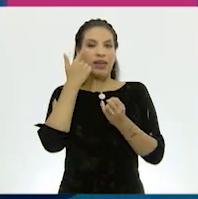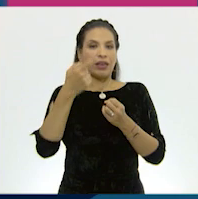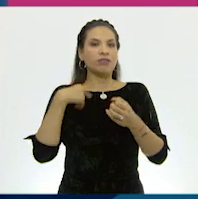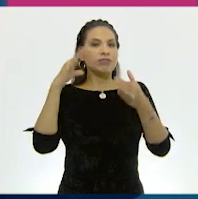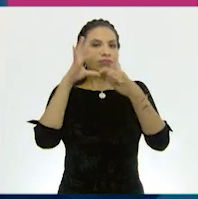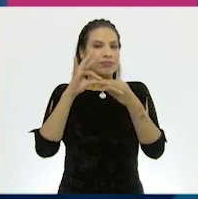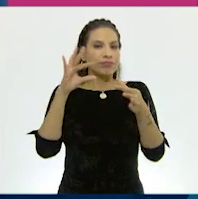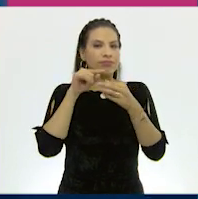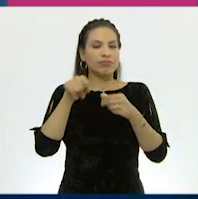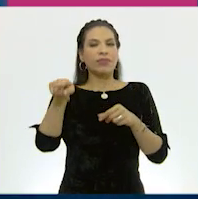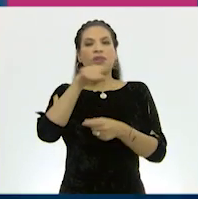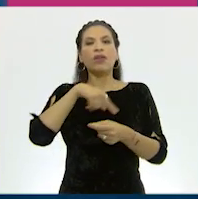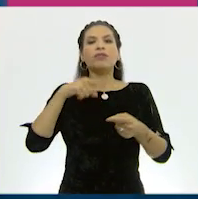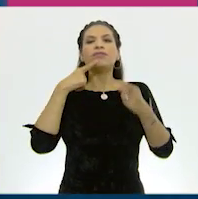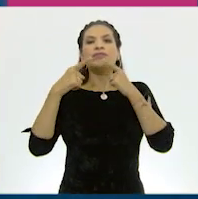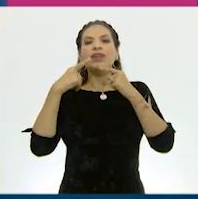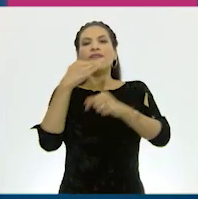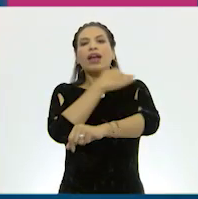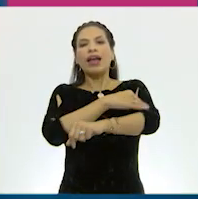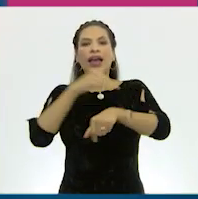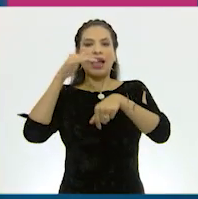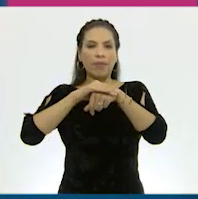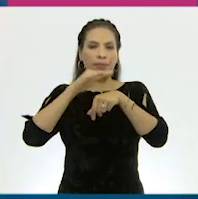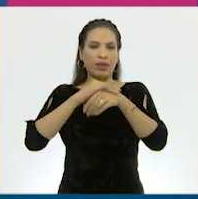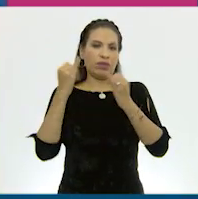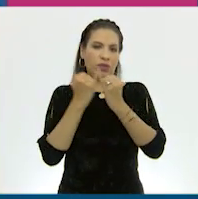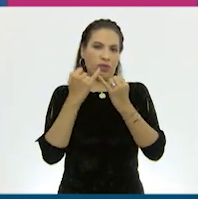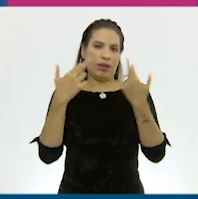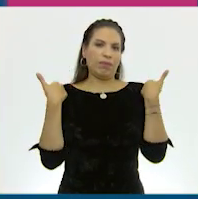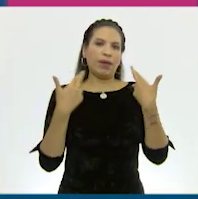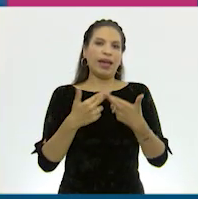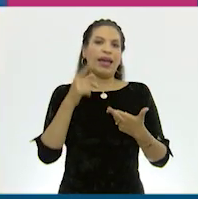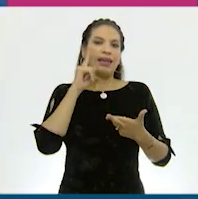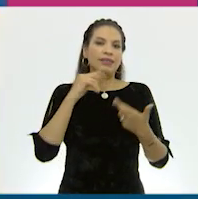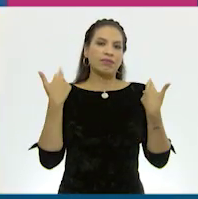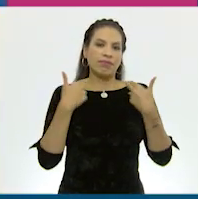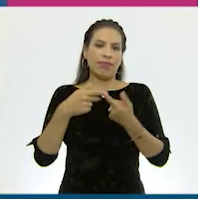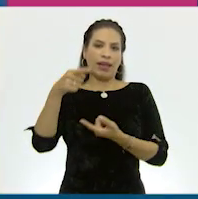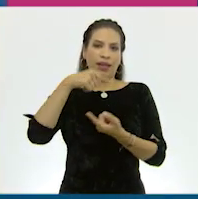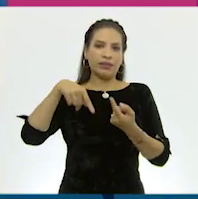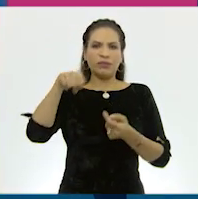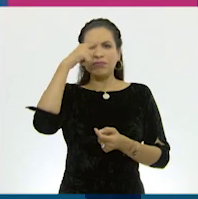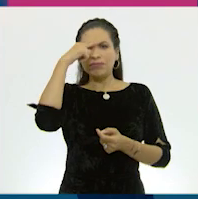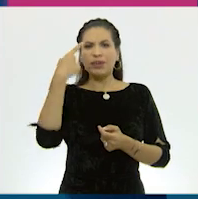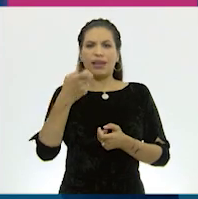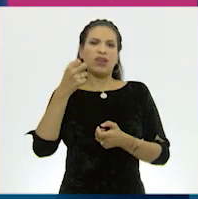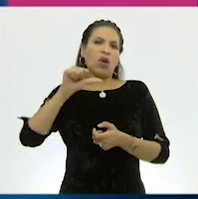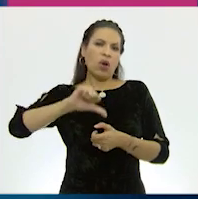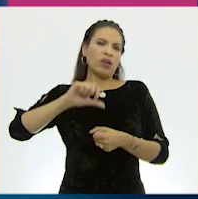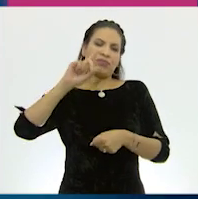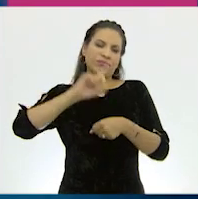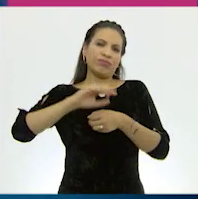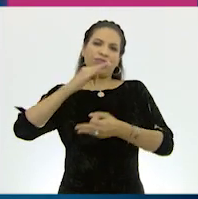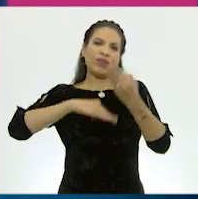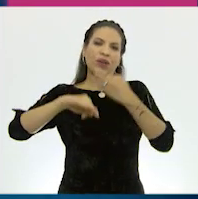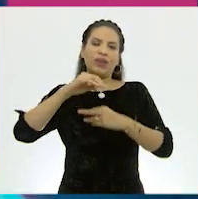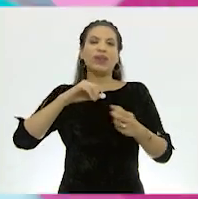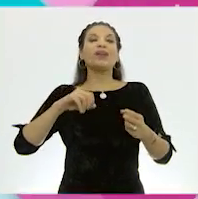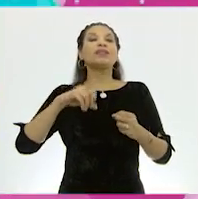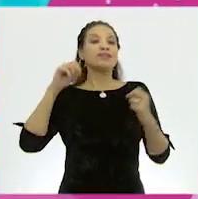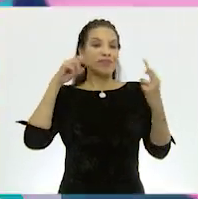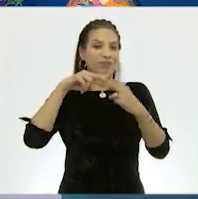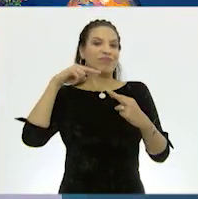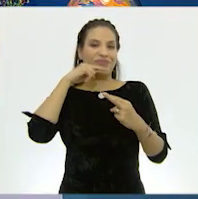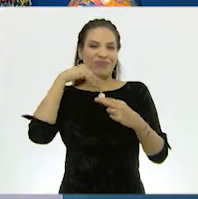comentarlo con sus familiares y amigos Por supuesto, con su maestra o maestro Esto fue todo por el día de hoy Hasta la